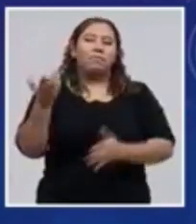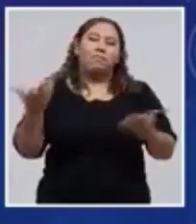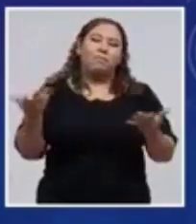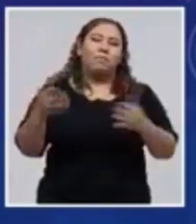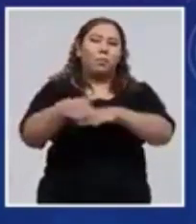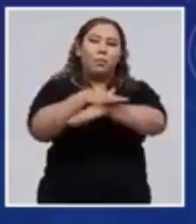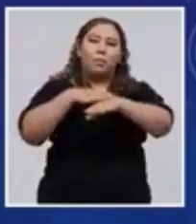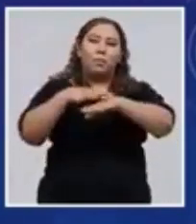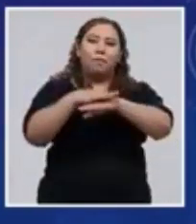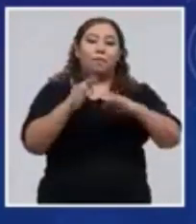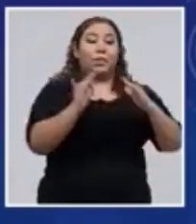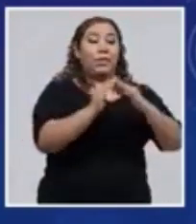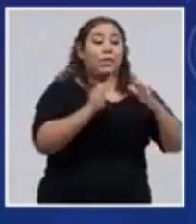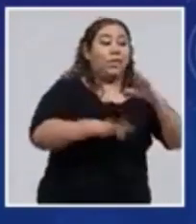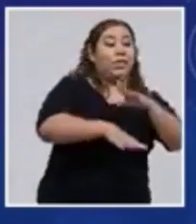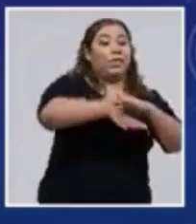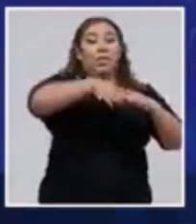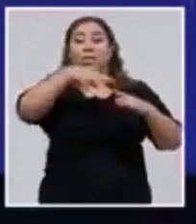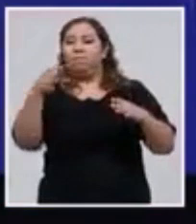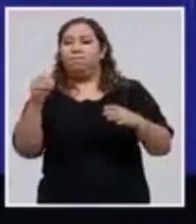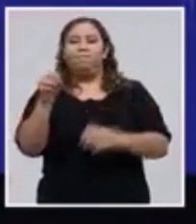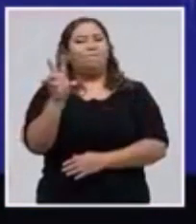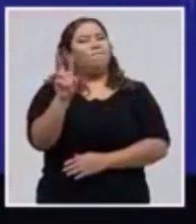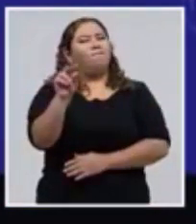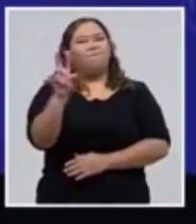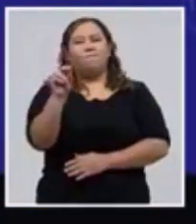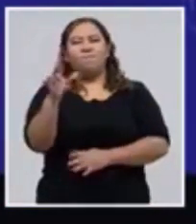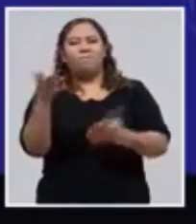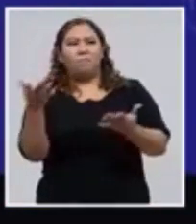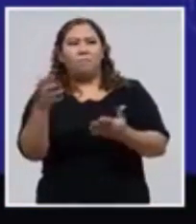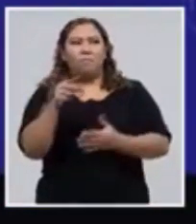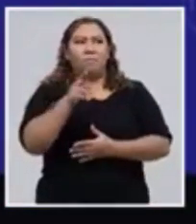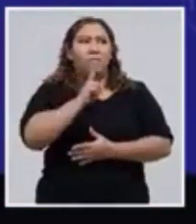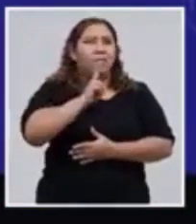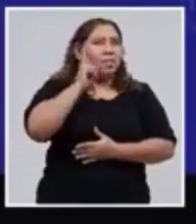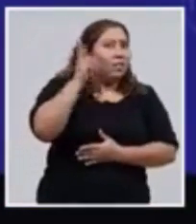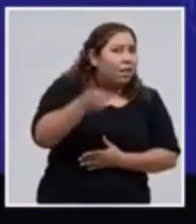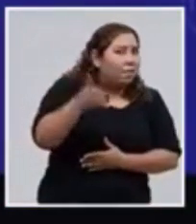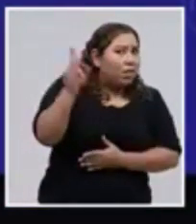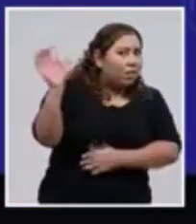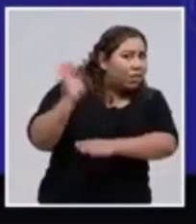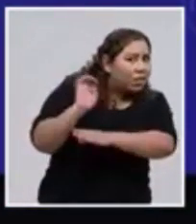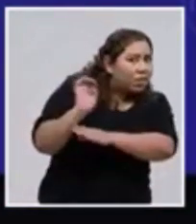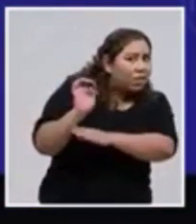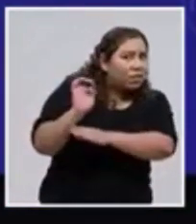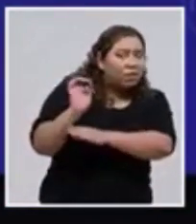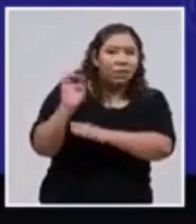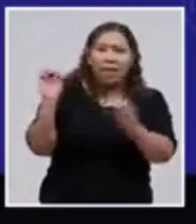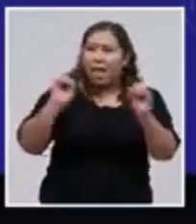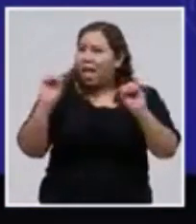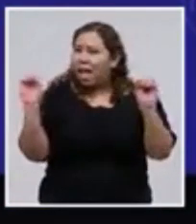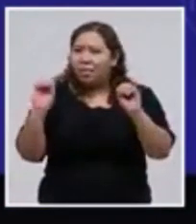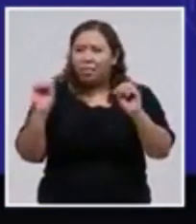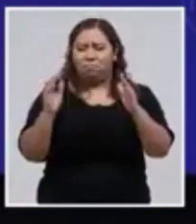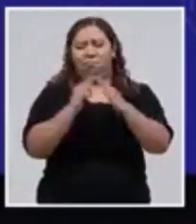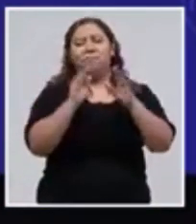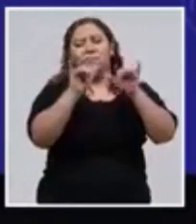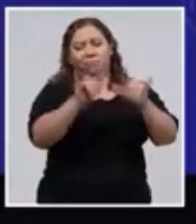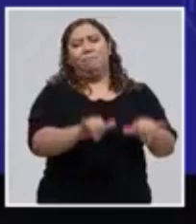No salga de su vivienda si no tiene una verdadera emergencia, una verdadera necesidad.